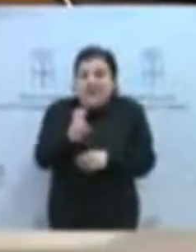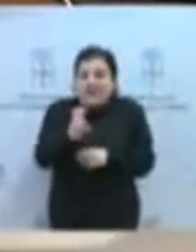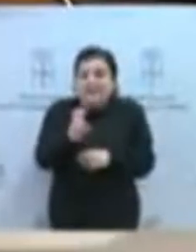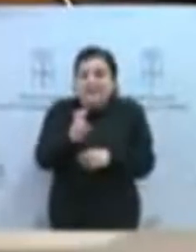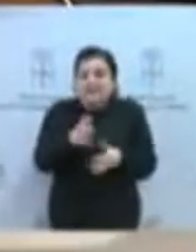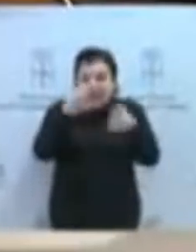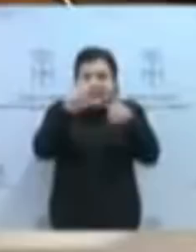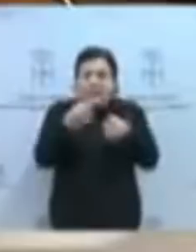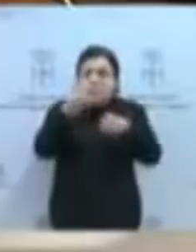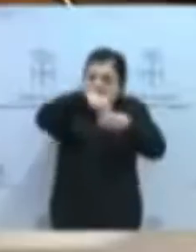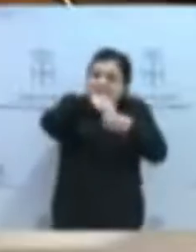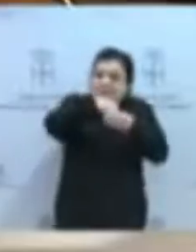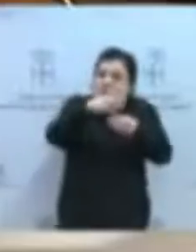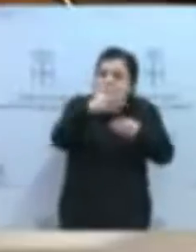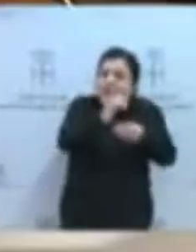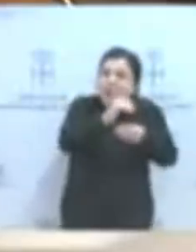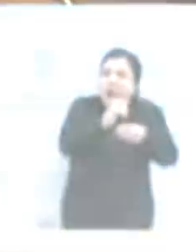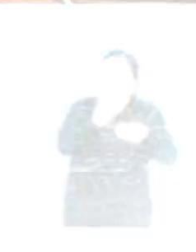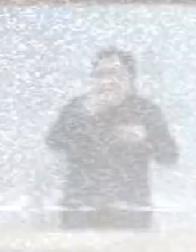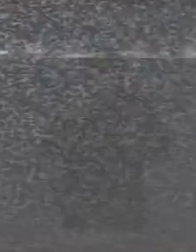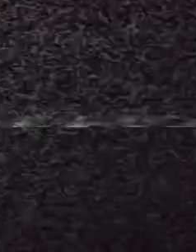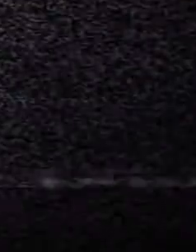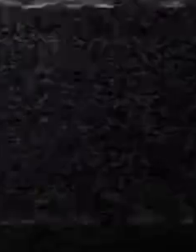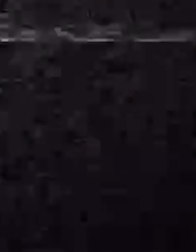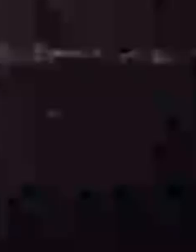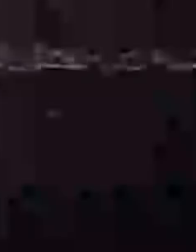das cuenta que tiene un montón de cosas, todos juntes, que son difíciles de valorar.